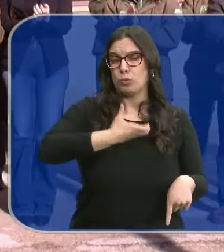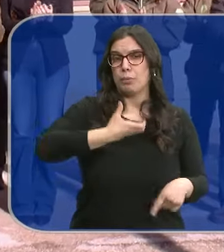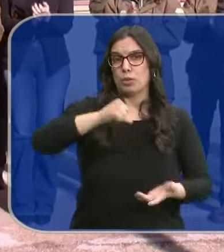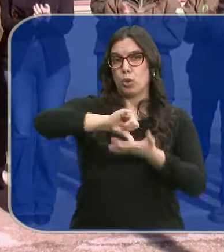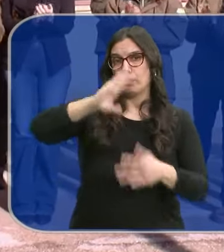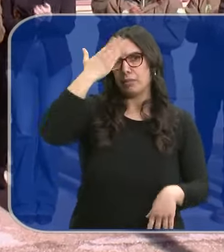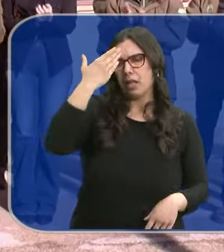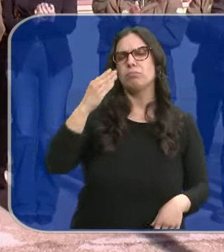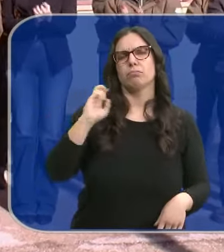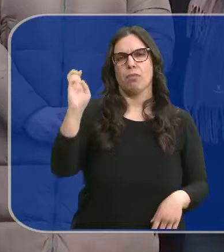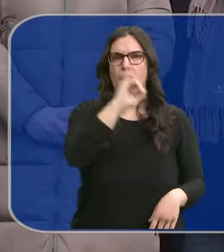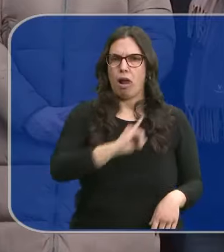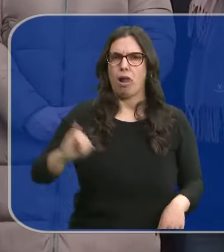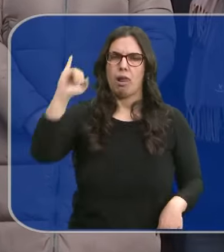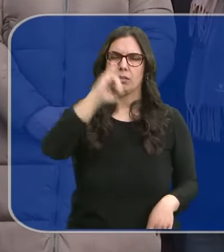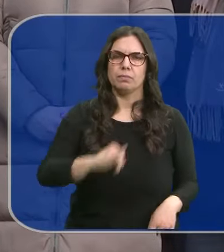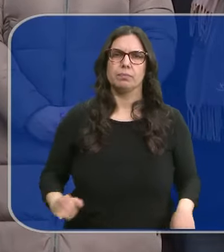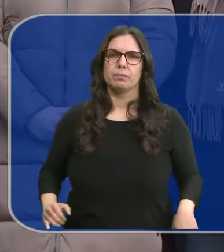principales ciudades de nuestra comunidad.